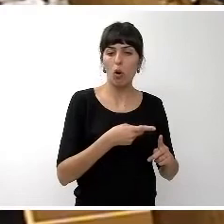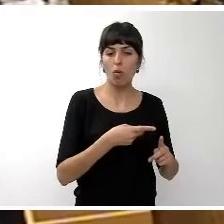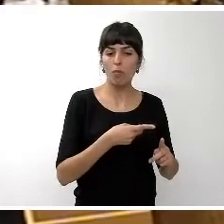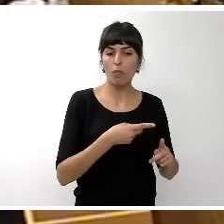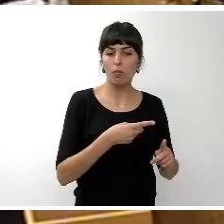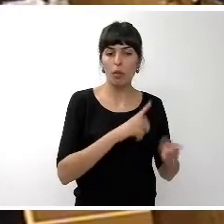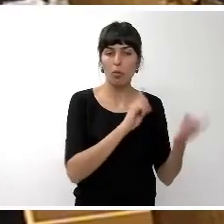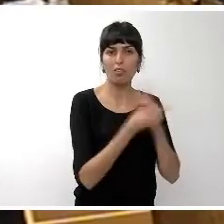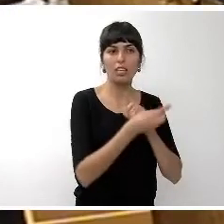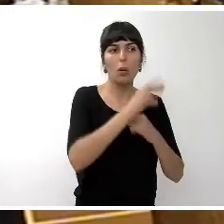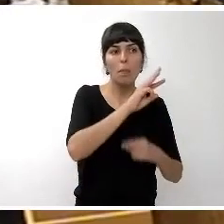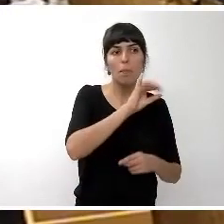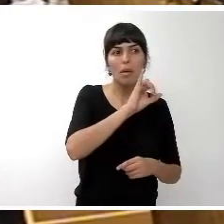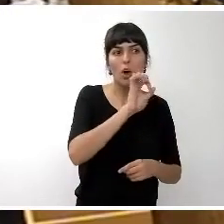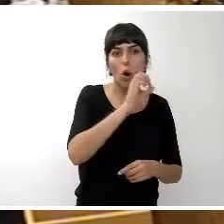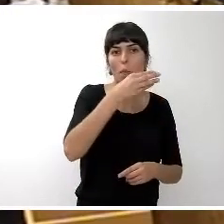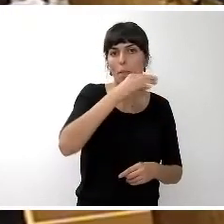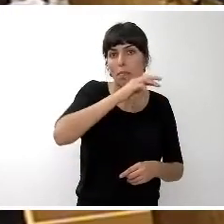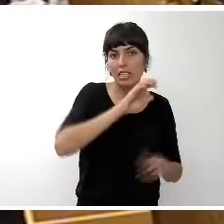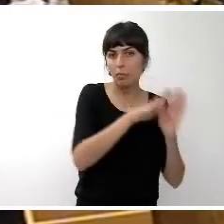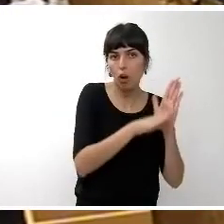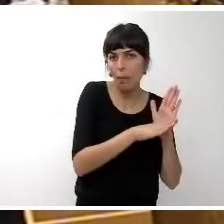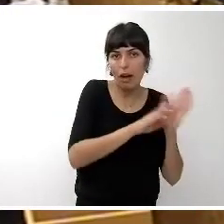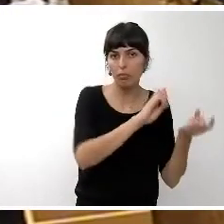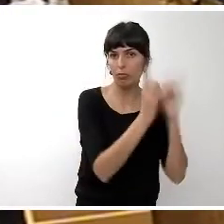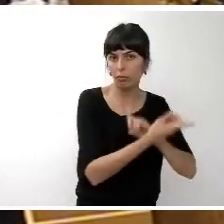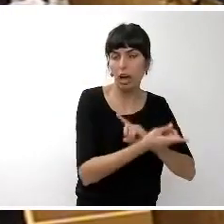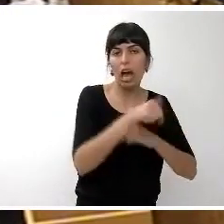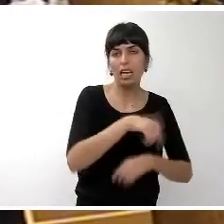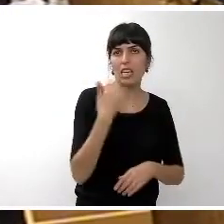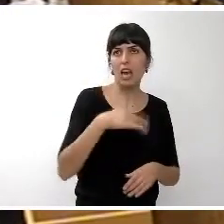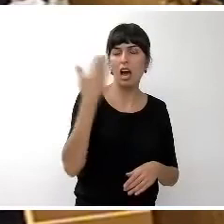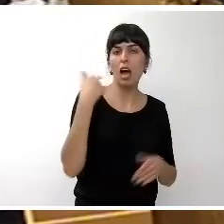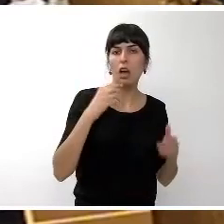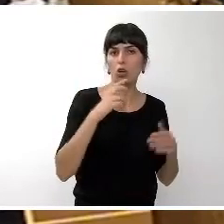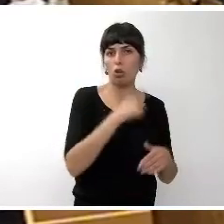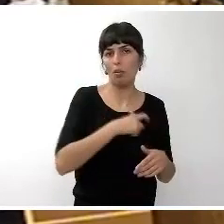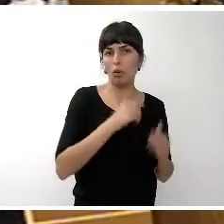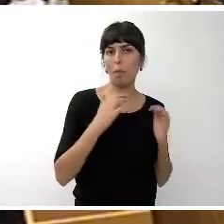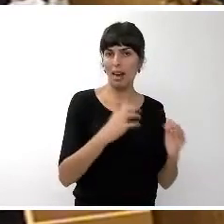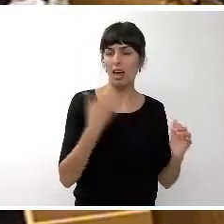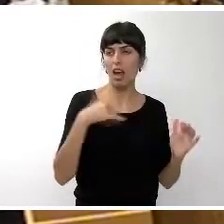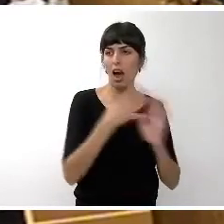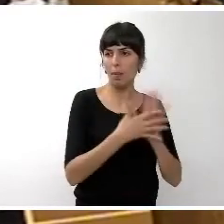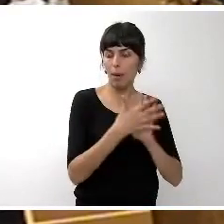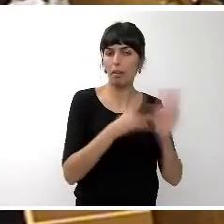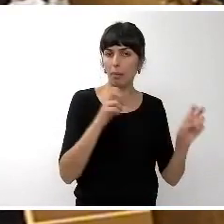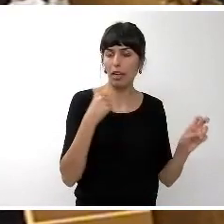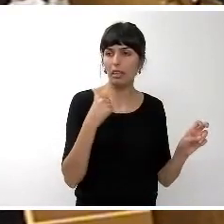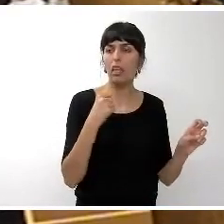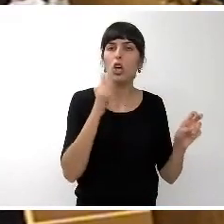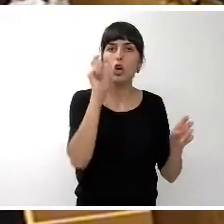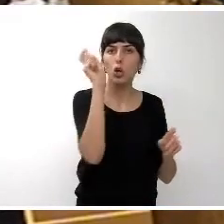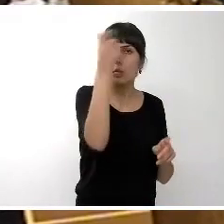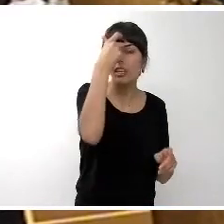modificación del PIOT aquí ya se hizo una exposición creo recordar que fue en comisión plenaria donde se introducen conceptos